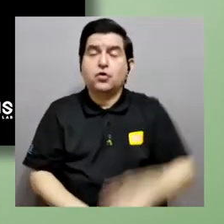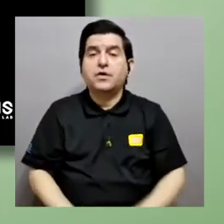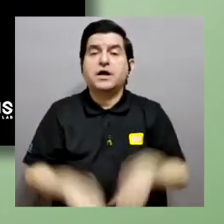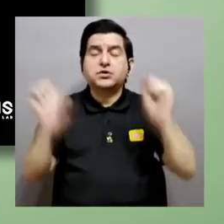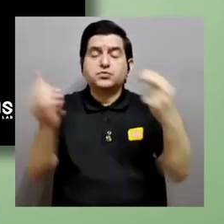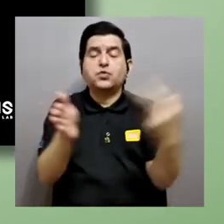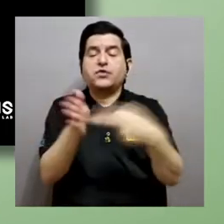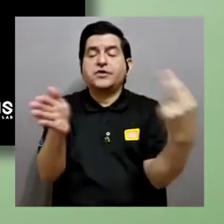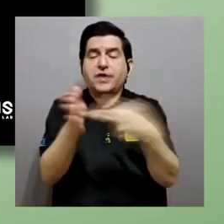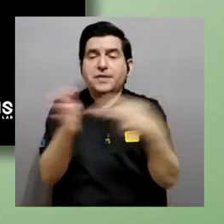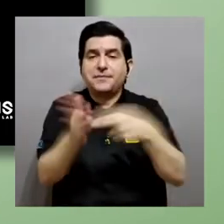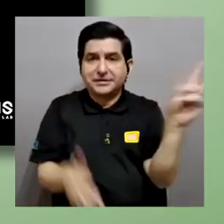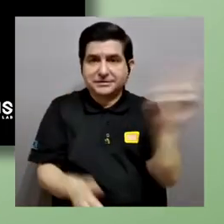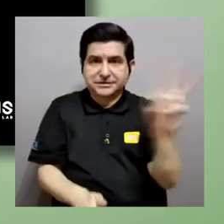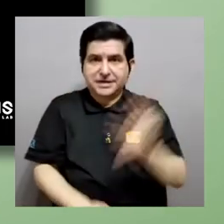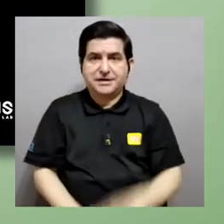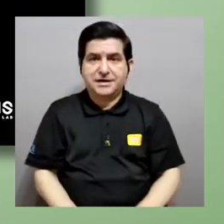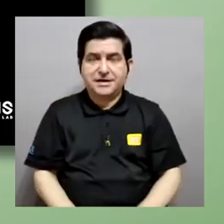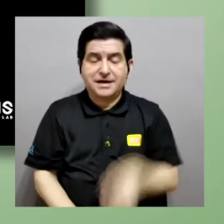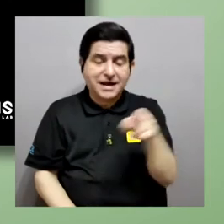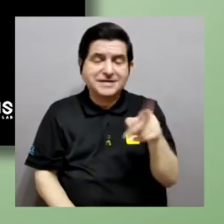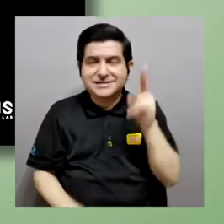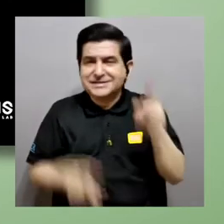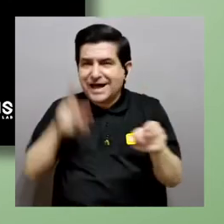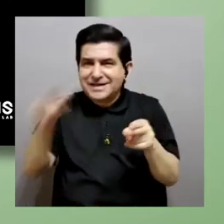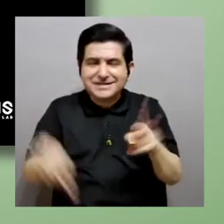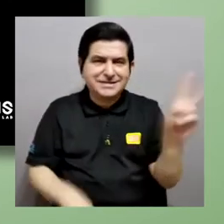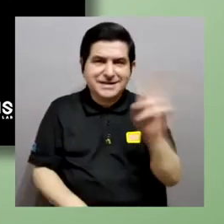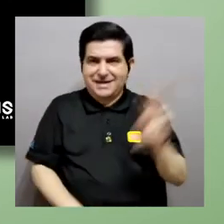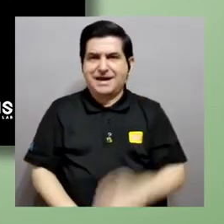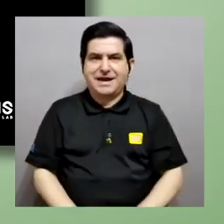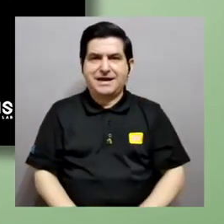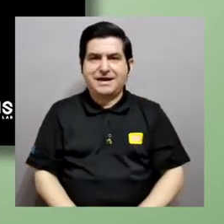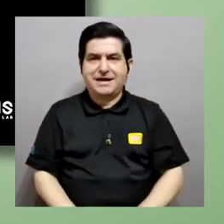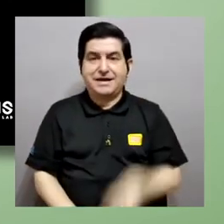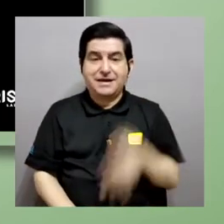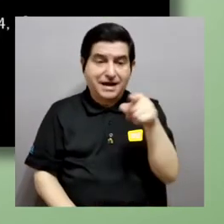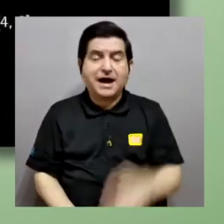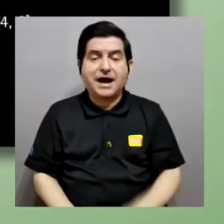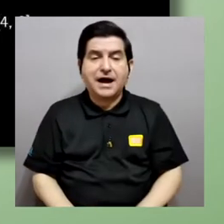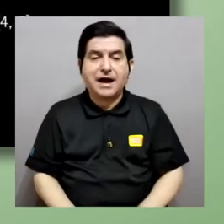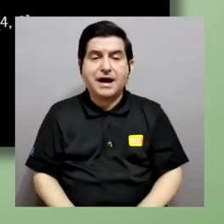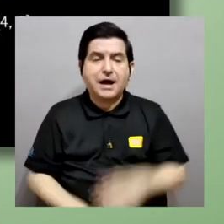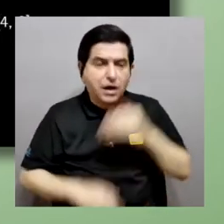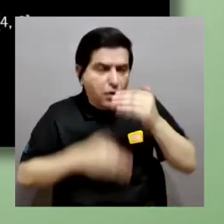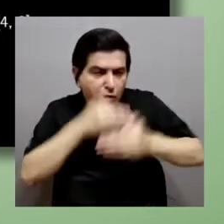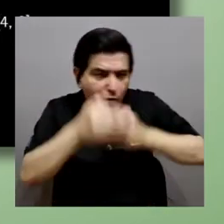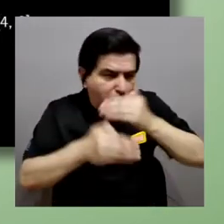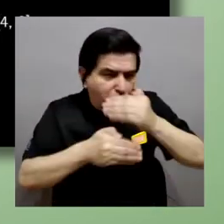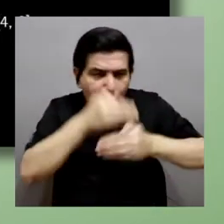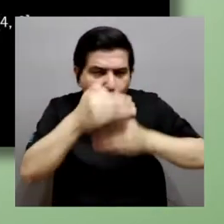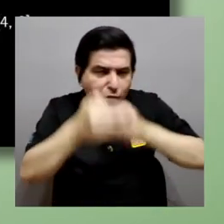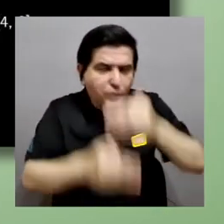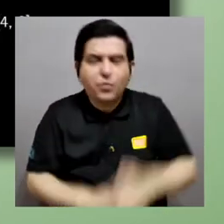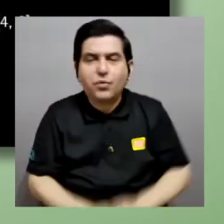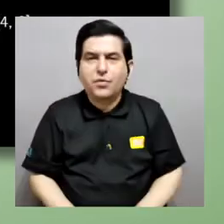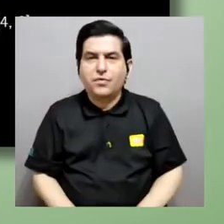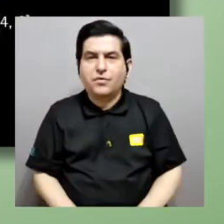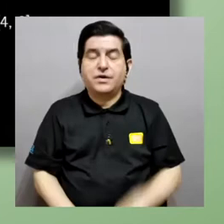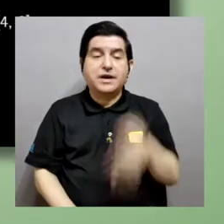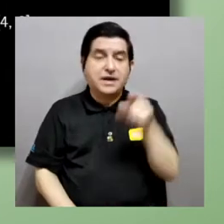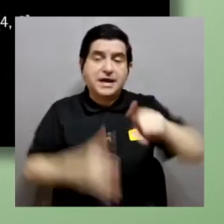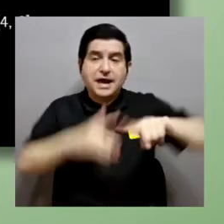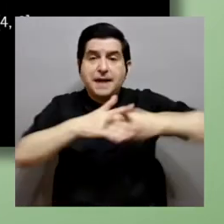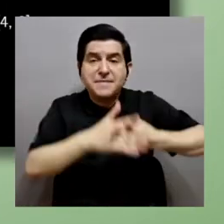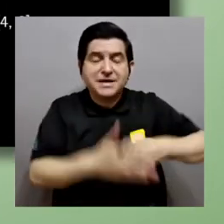¿verdad? Entonces, la tijera viral, esta proteasa va recorriendo, ¿verdad? La poliproteína y empieza a cortar en